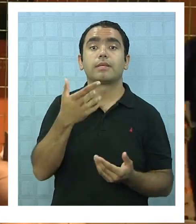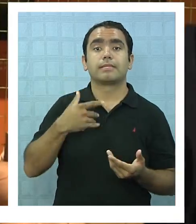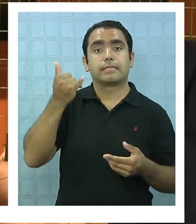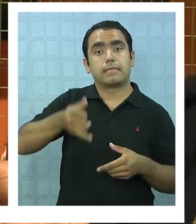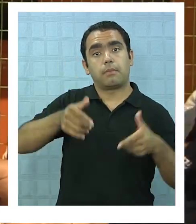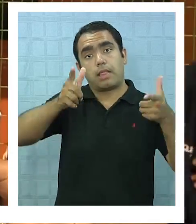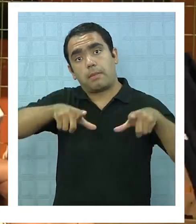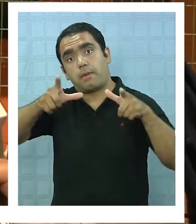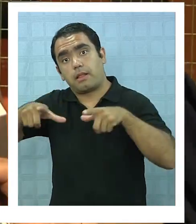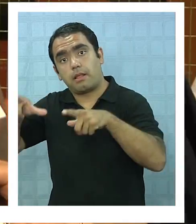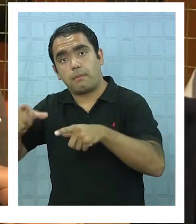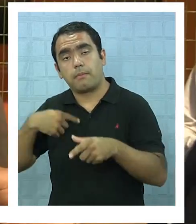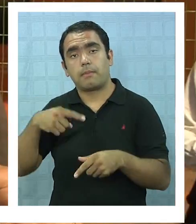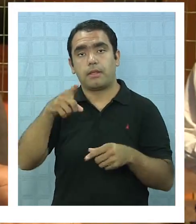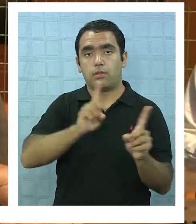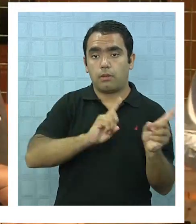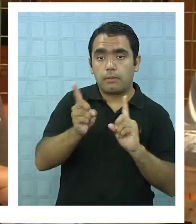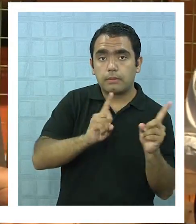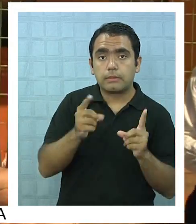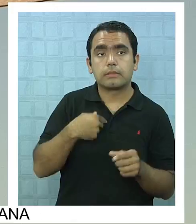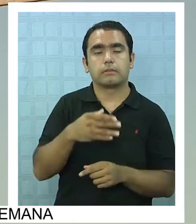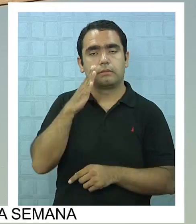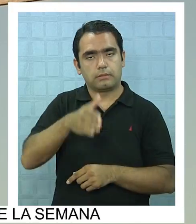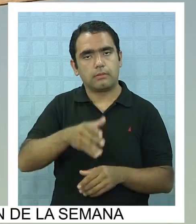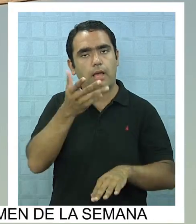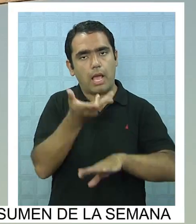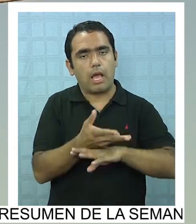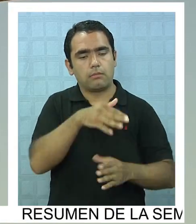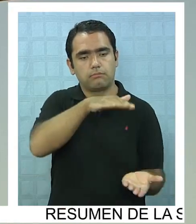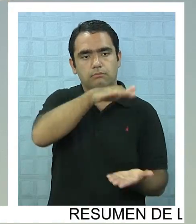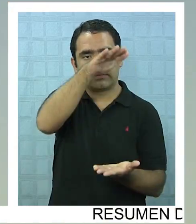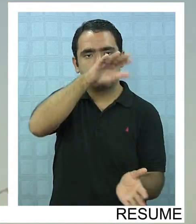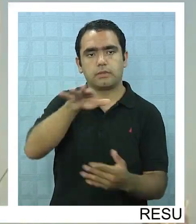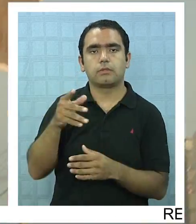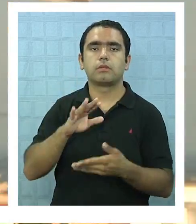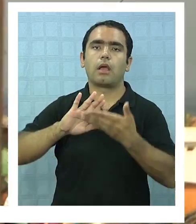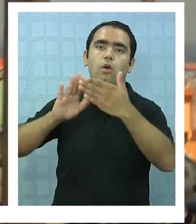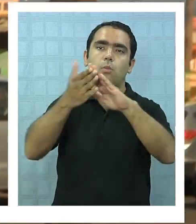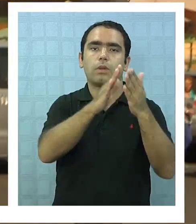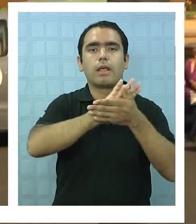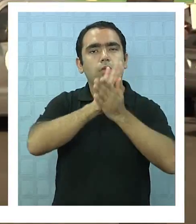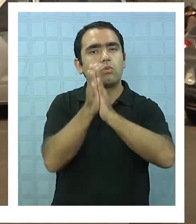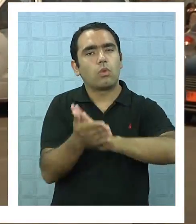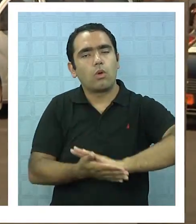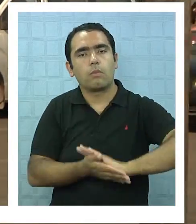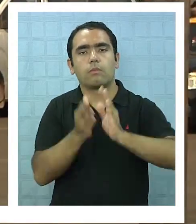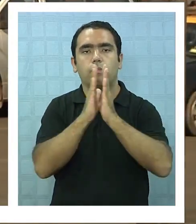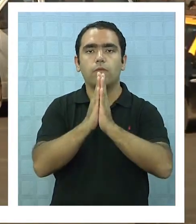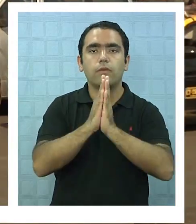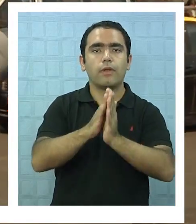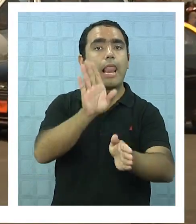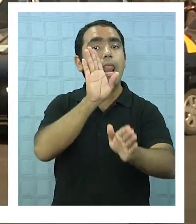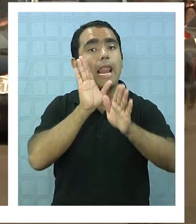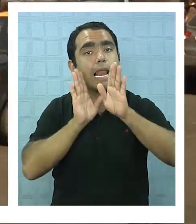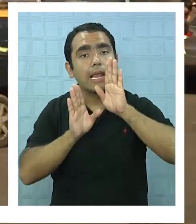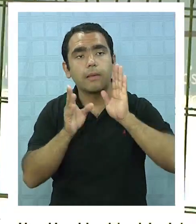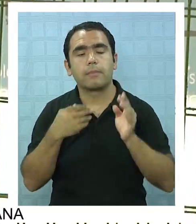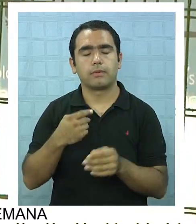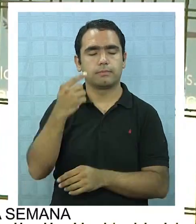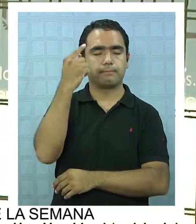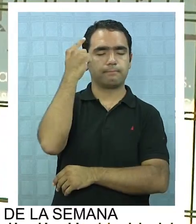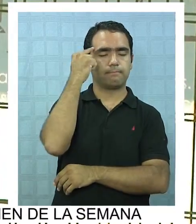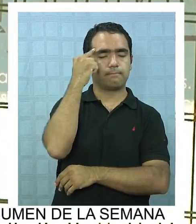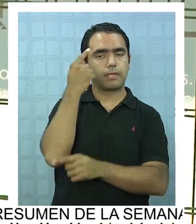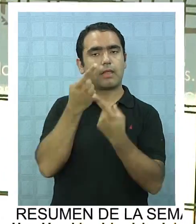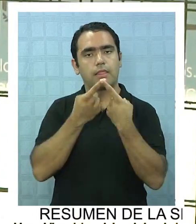queda en desuso, así que yo creo que el mensaje a la comunidad, a toda la ciudad, es que tengamos una ciudad más limpia y con un tipo de cultura